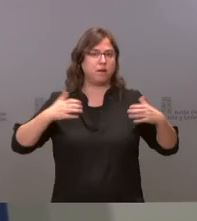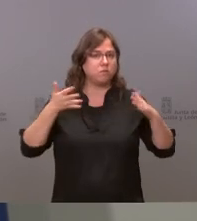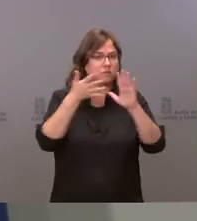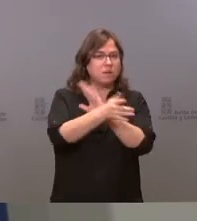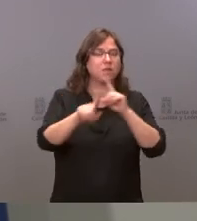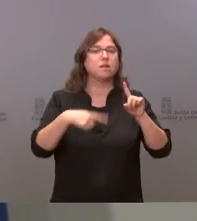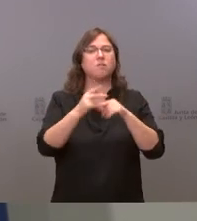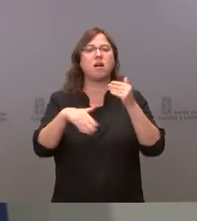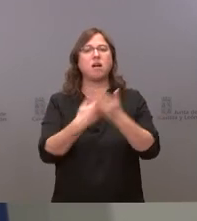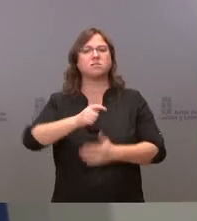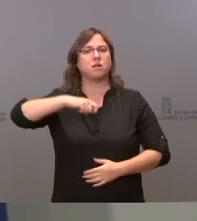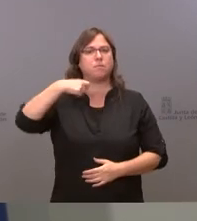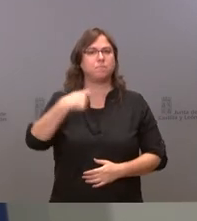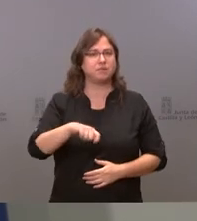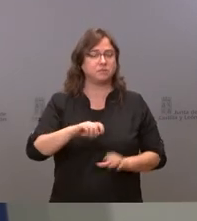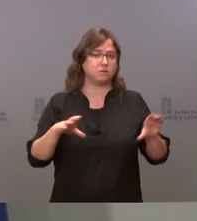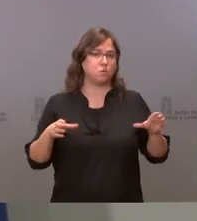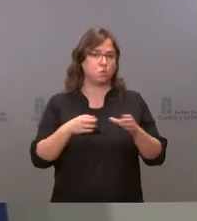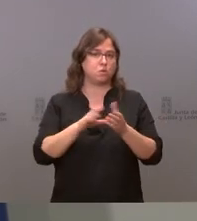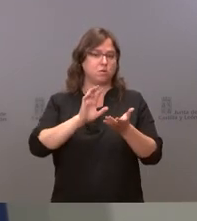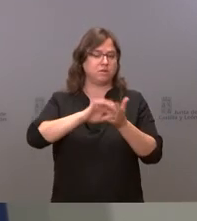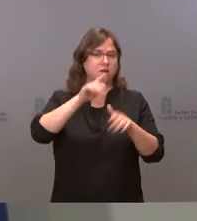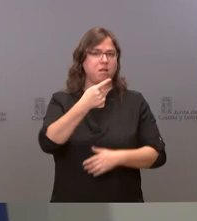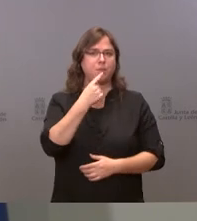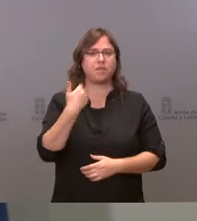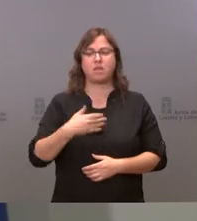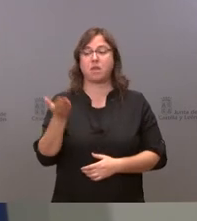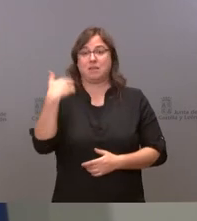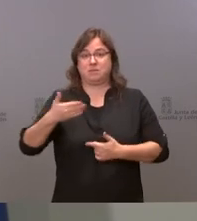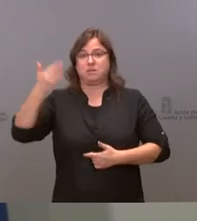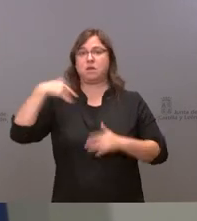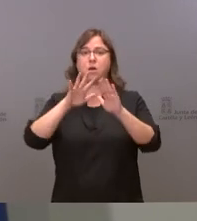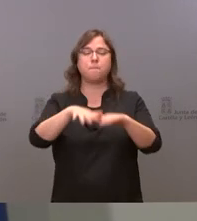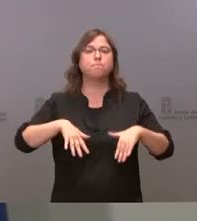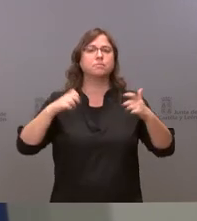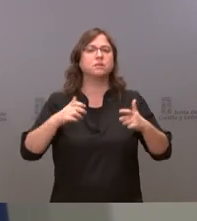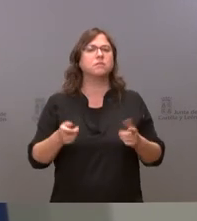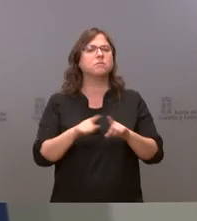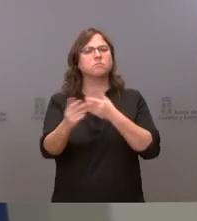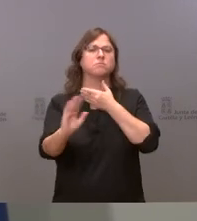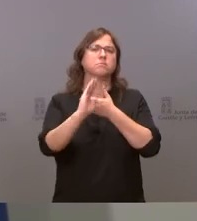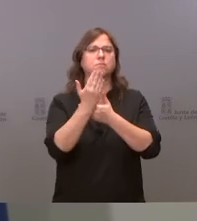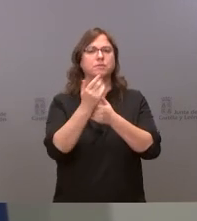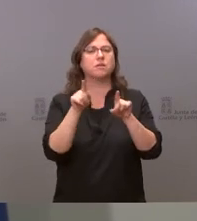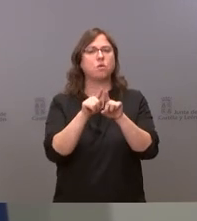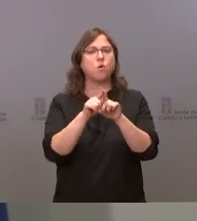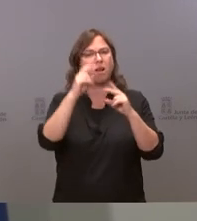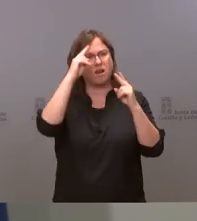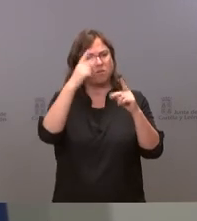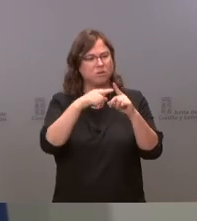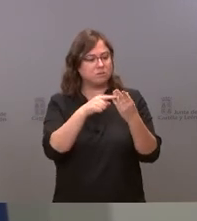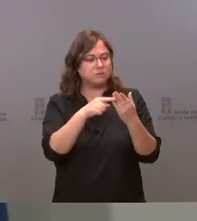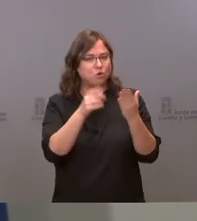lo dijo el propio presidente de la junta en el pleno anterior se nos proponía que retirásemos una cosa que no